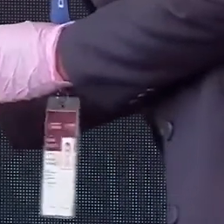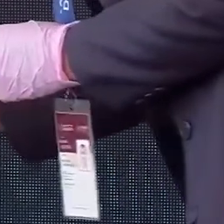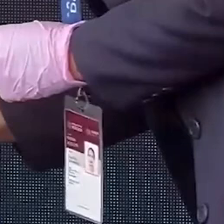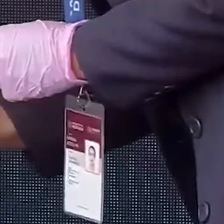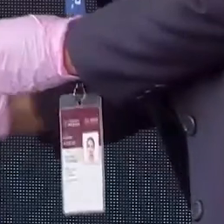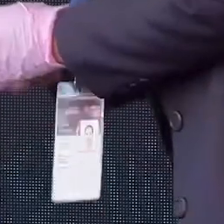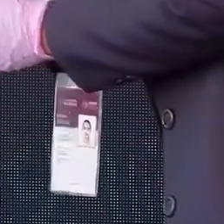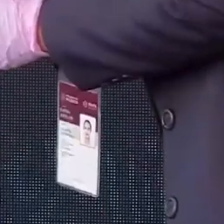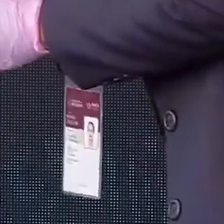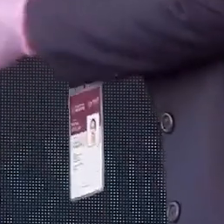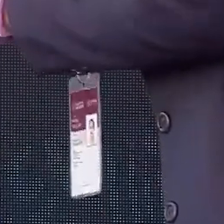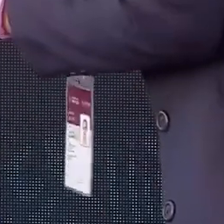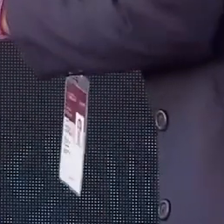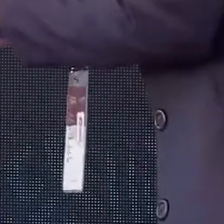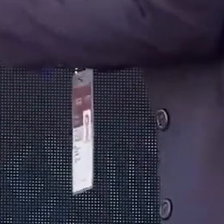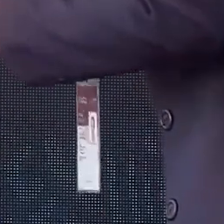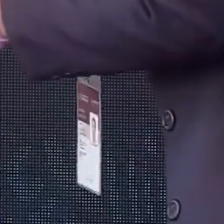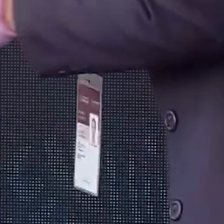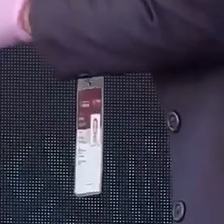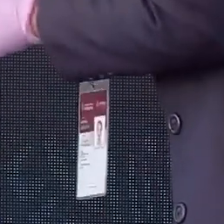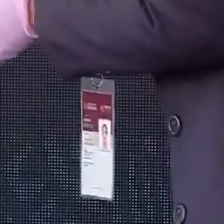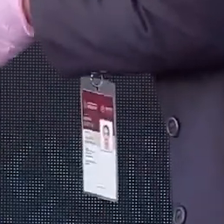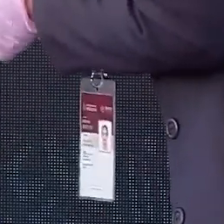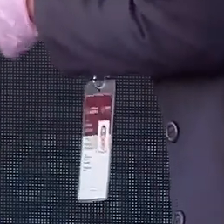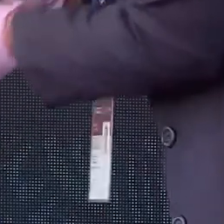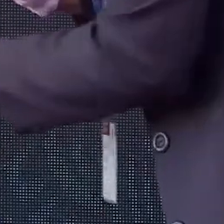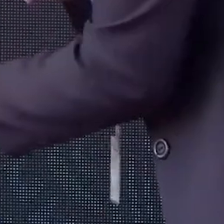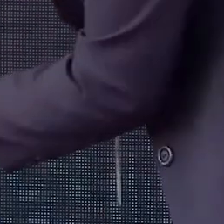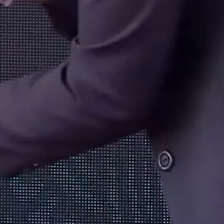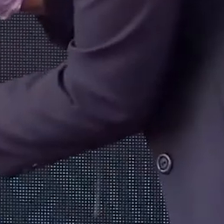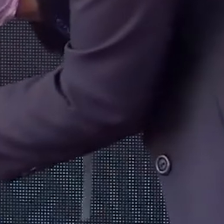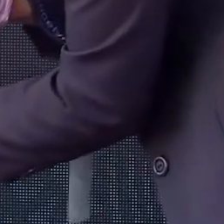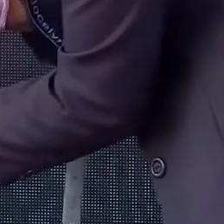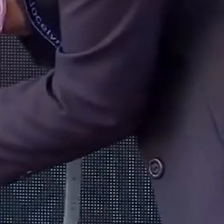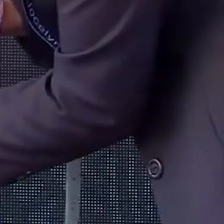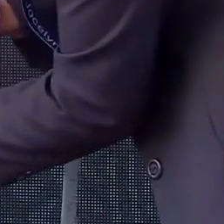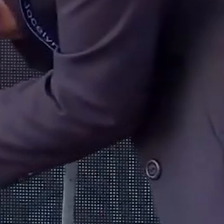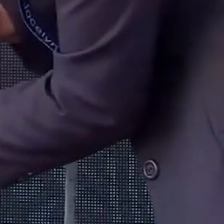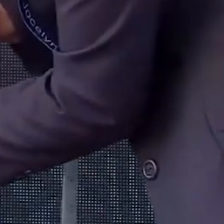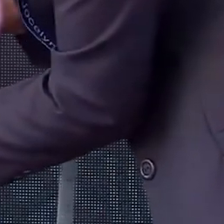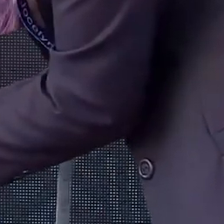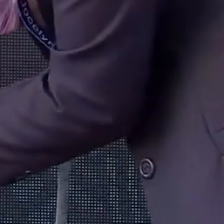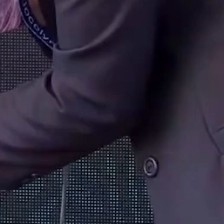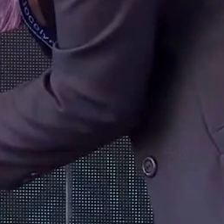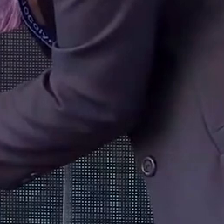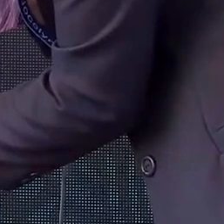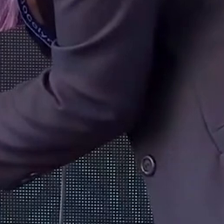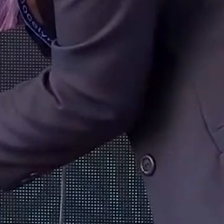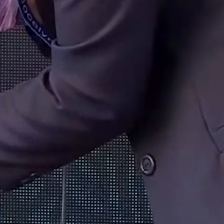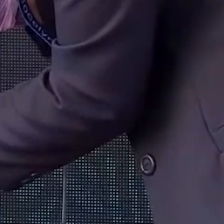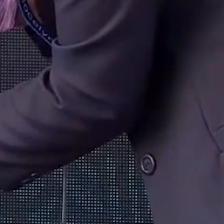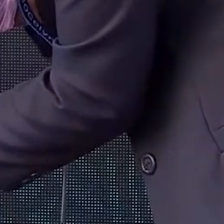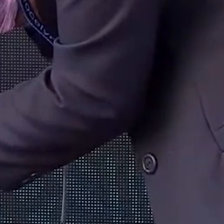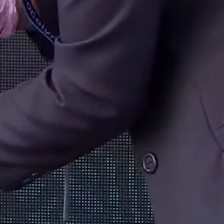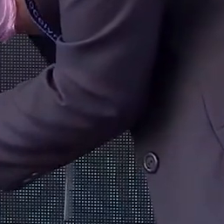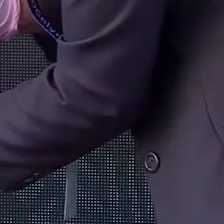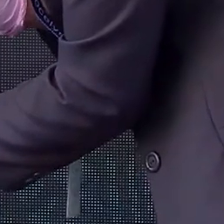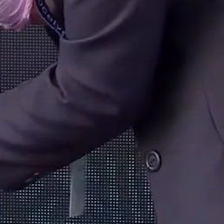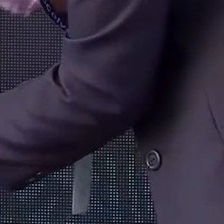Un honor para Jalisco que se ha vacunado aquí el presidente de la República Mexicana. ¡Viva el honor! ¡Gracias!